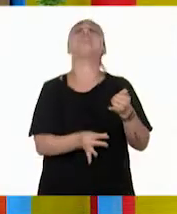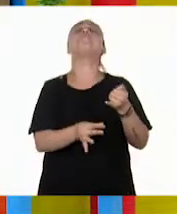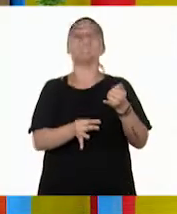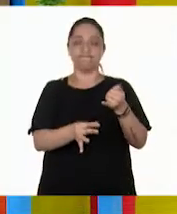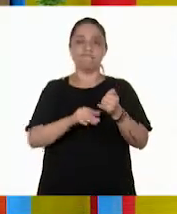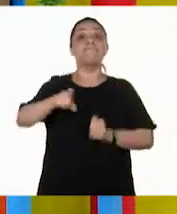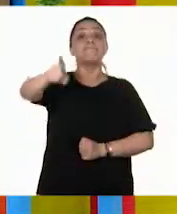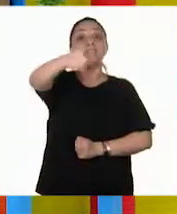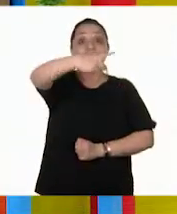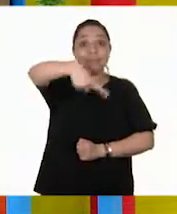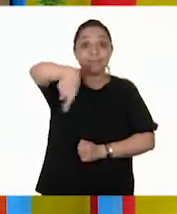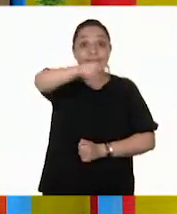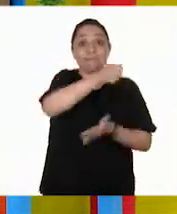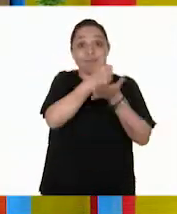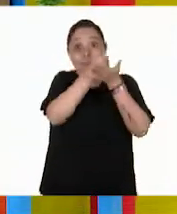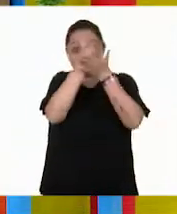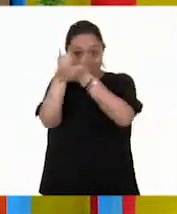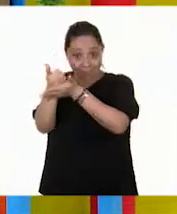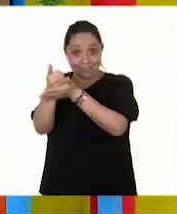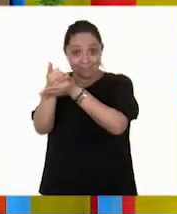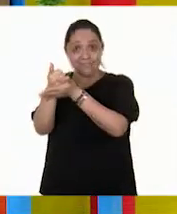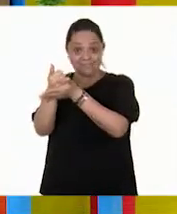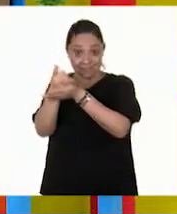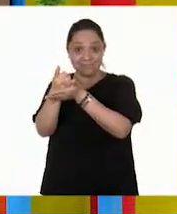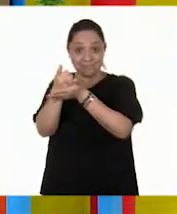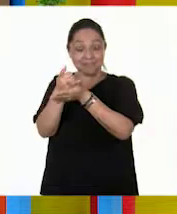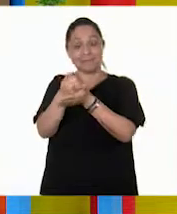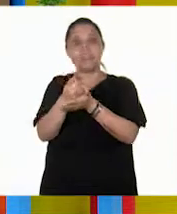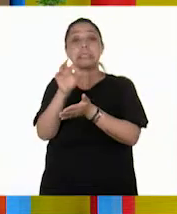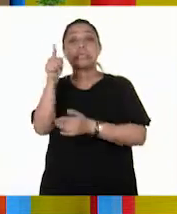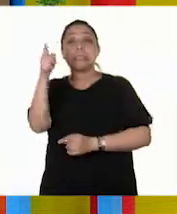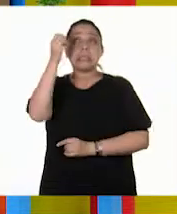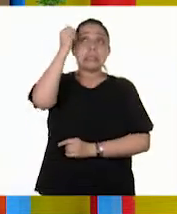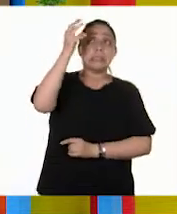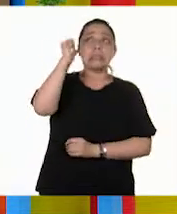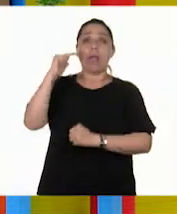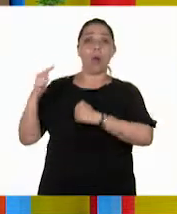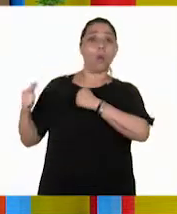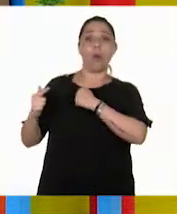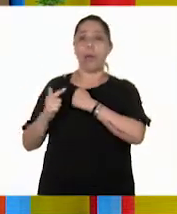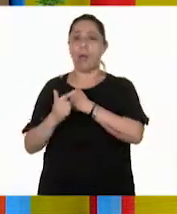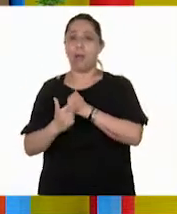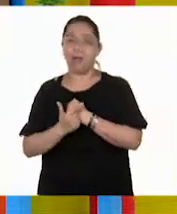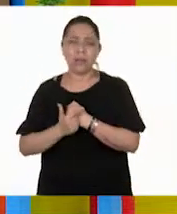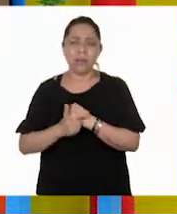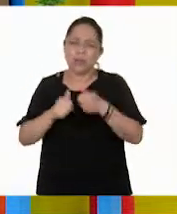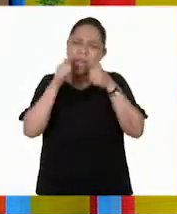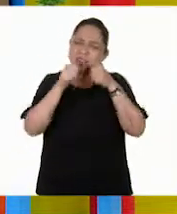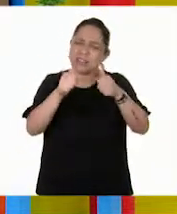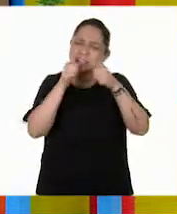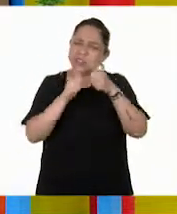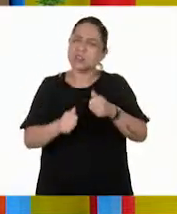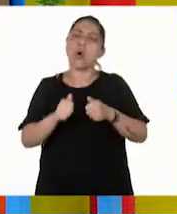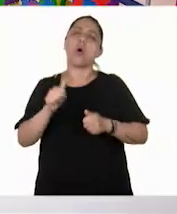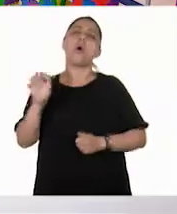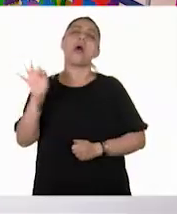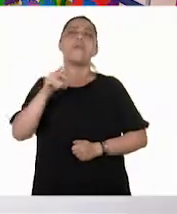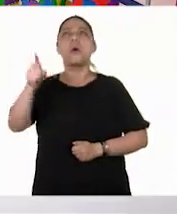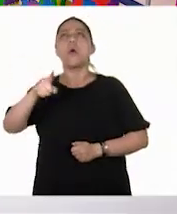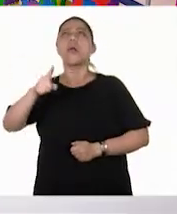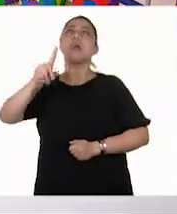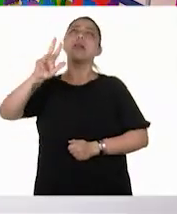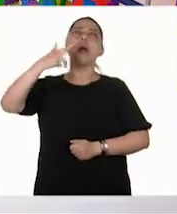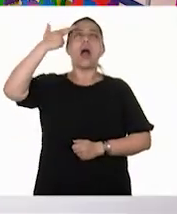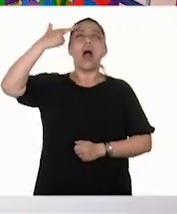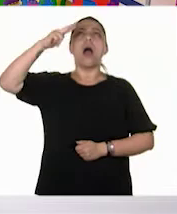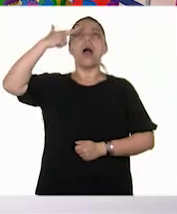ustedes pueden ayudarle a Pepe. Sí, claro. En caso de que él se le olvide o no haya puesto tanta atención a la clase, porque estamos repasando